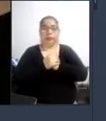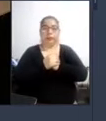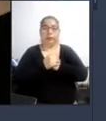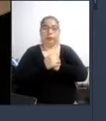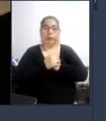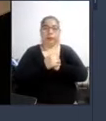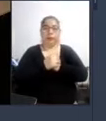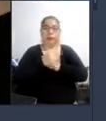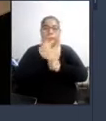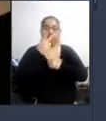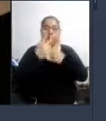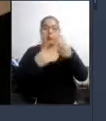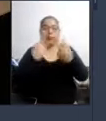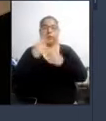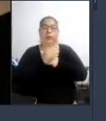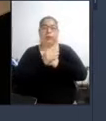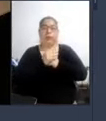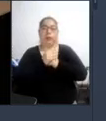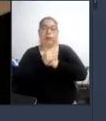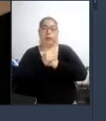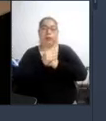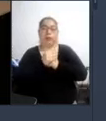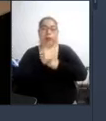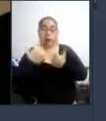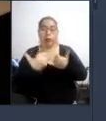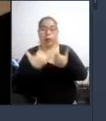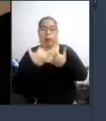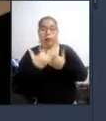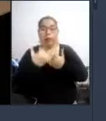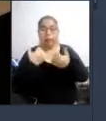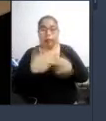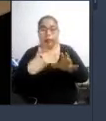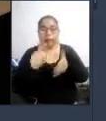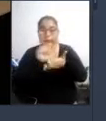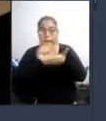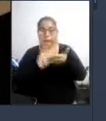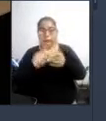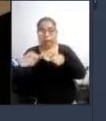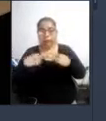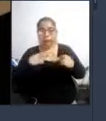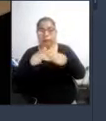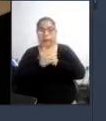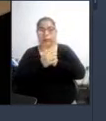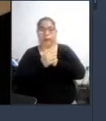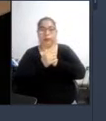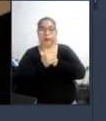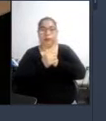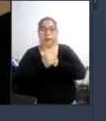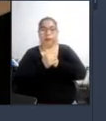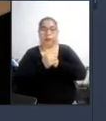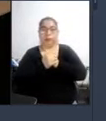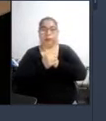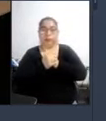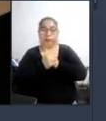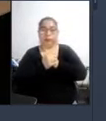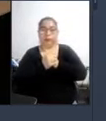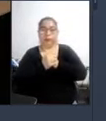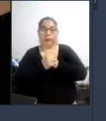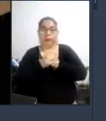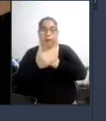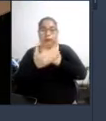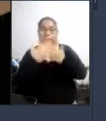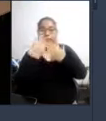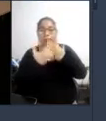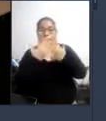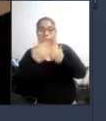parece fundamental es que también ahora las bases de datos locales las las facilitamos